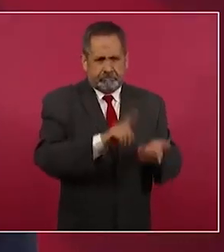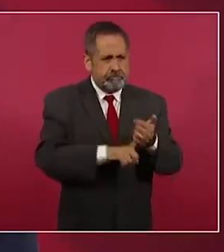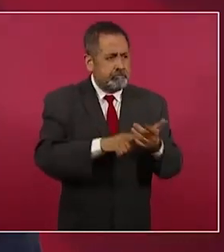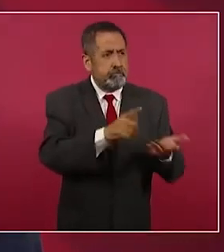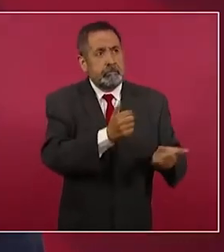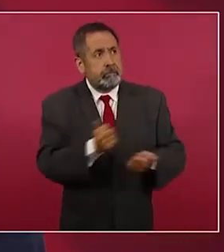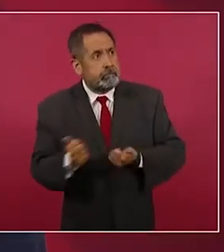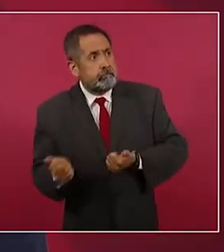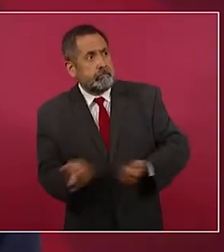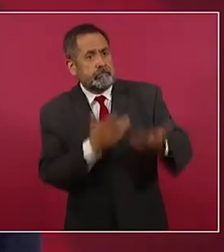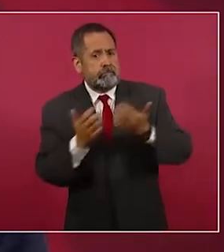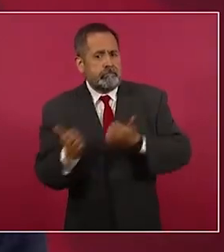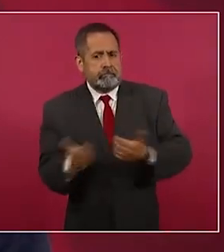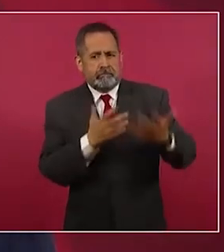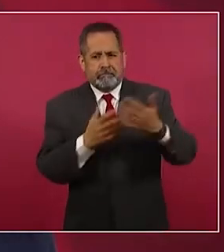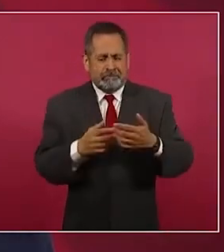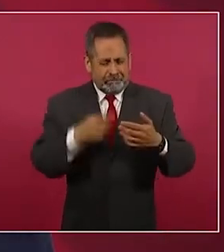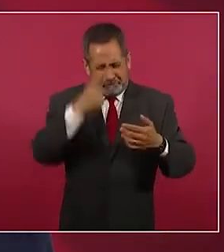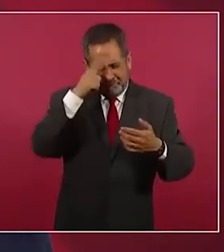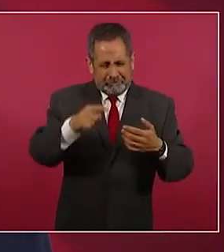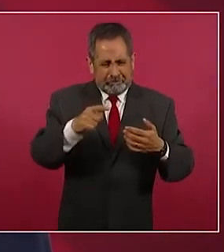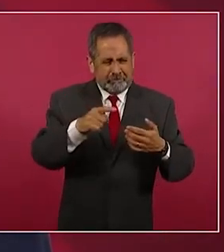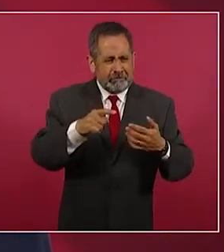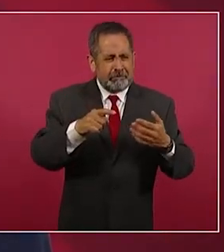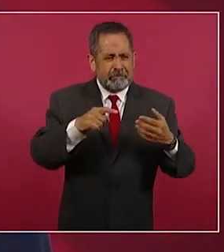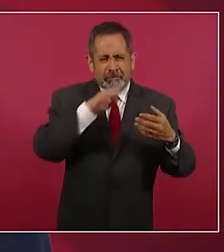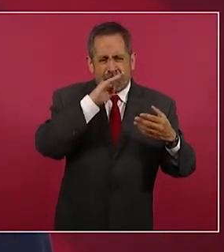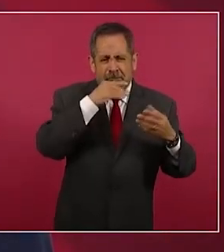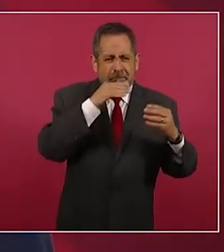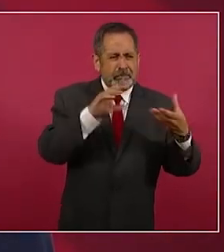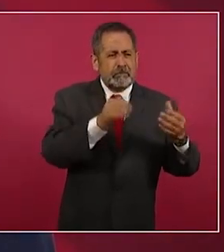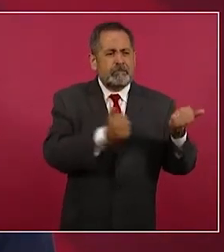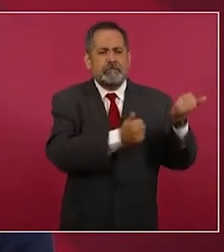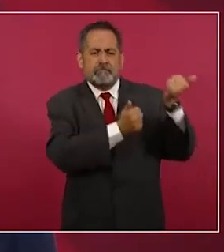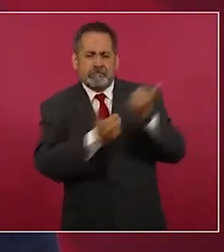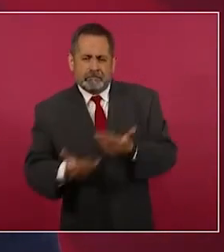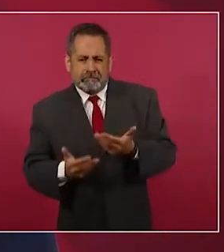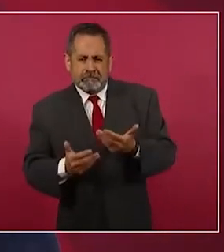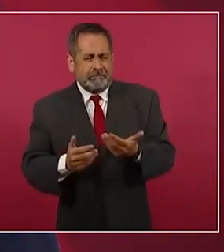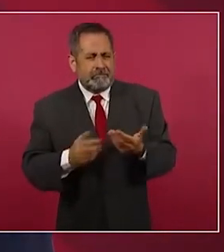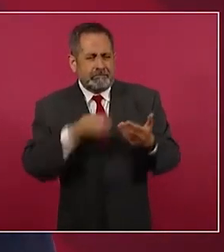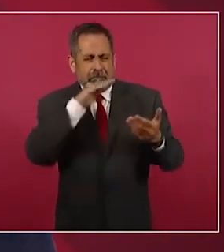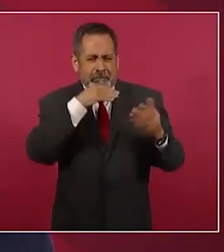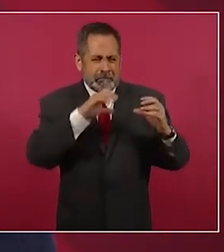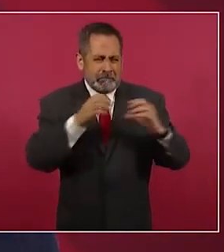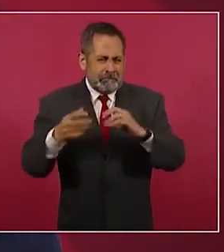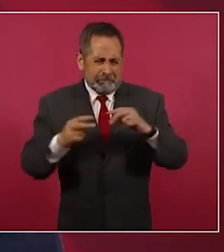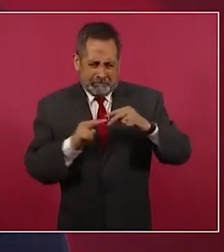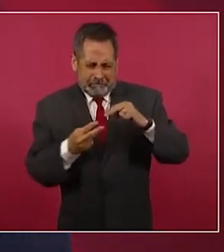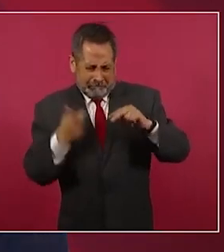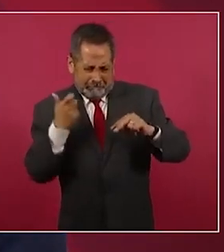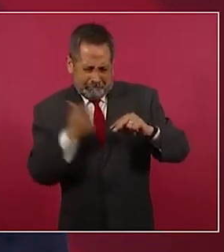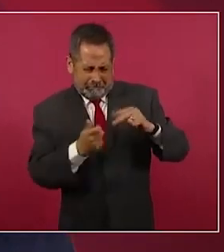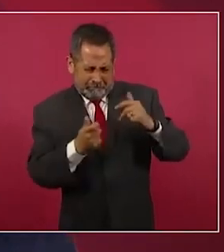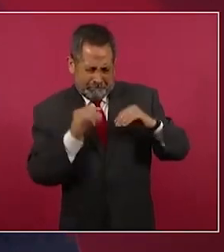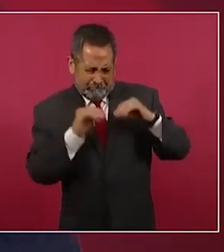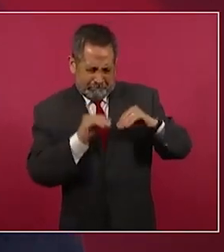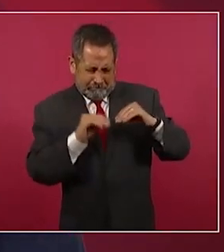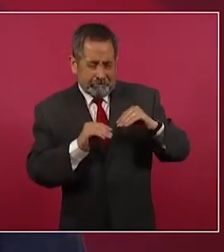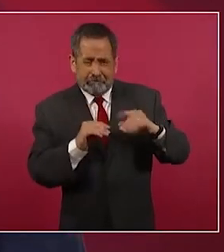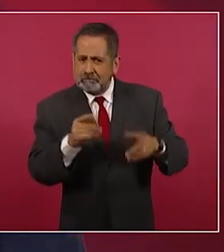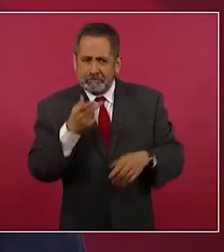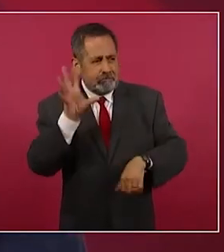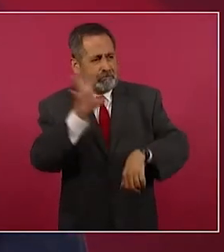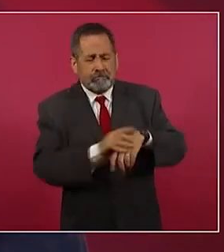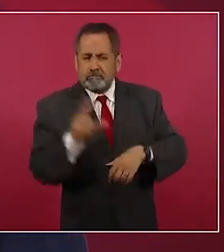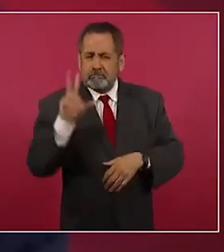importación de maíz transgénico, que no han registrado que en el tiempo que llevamos